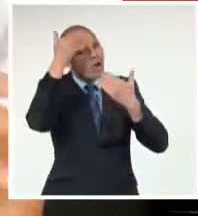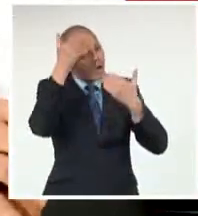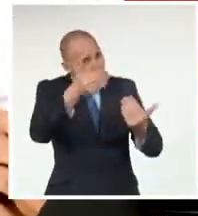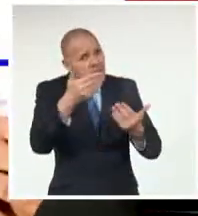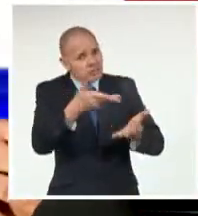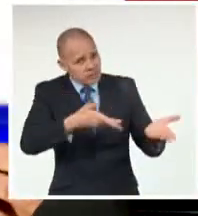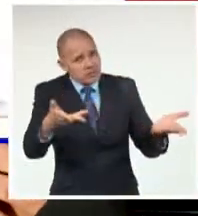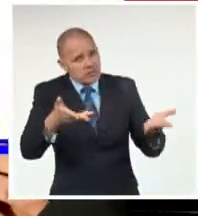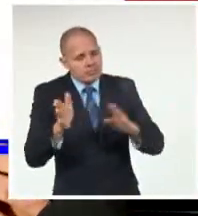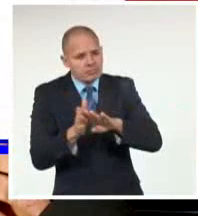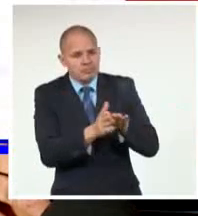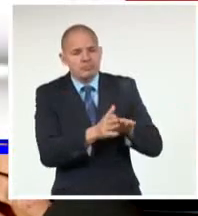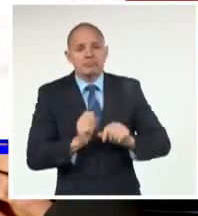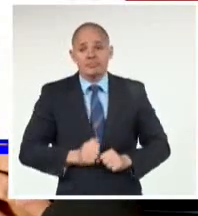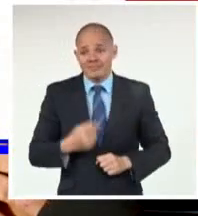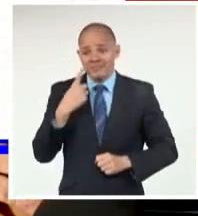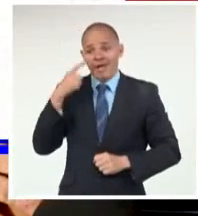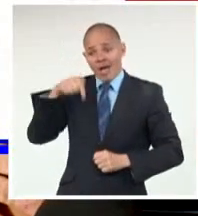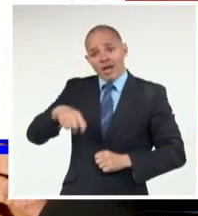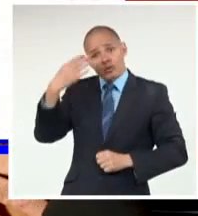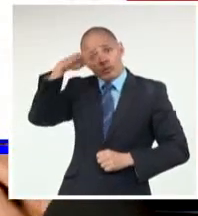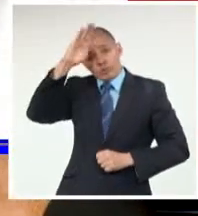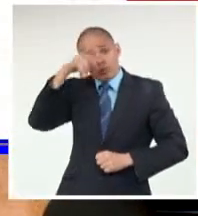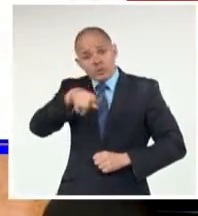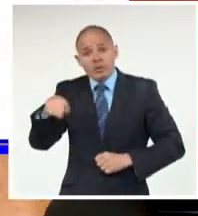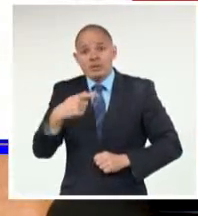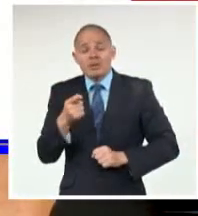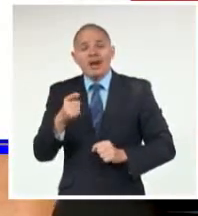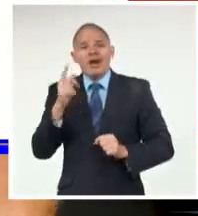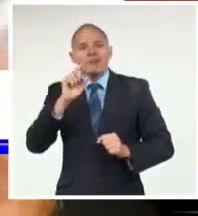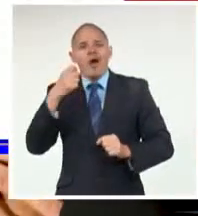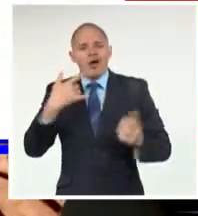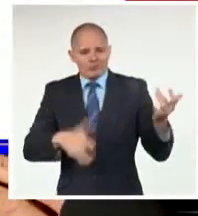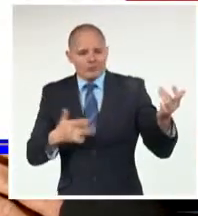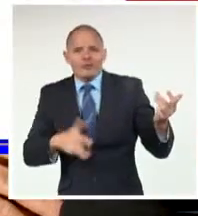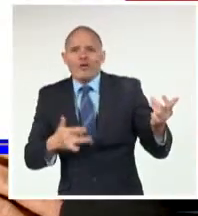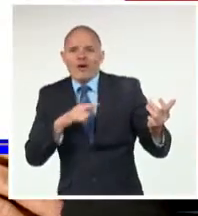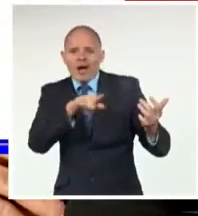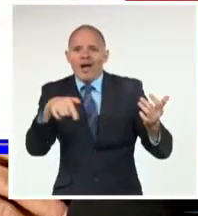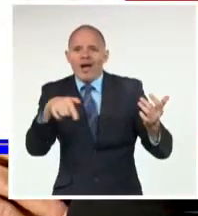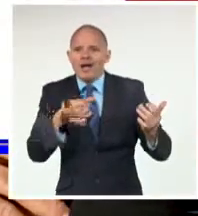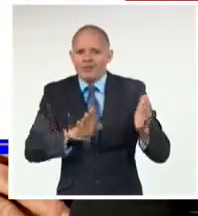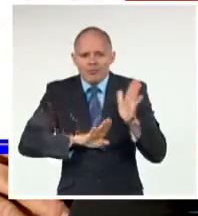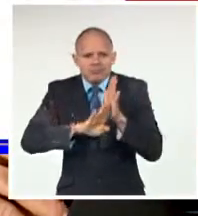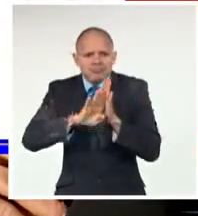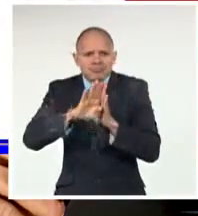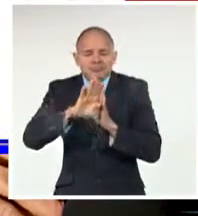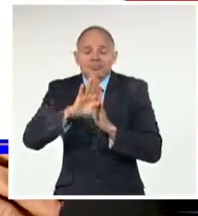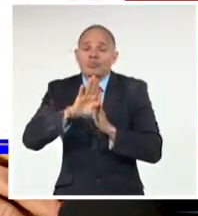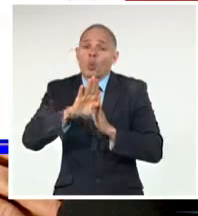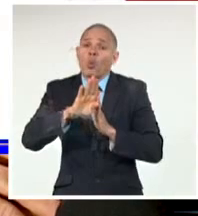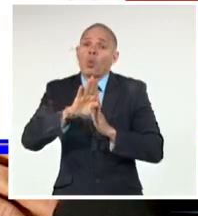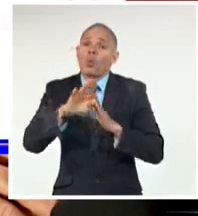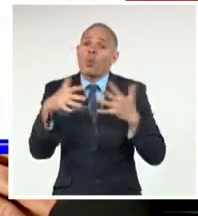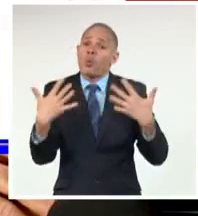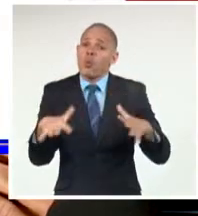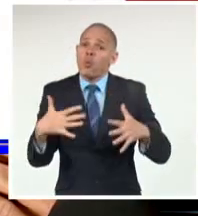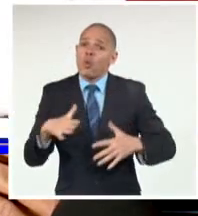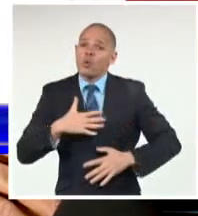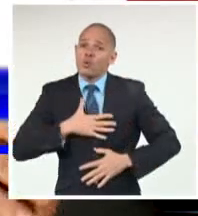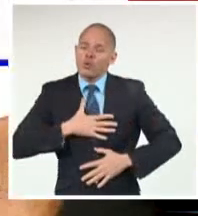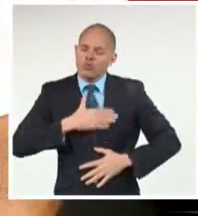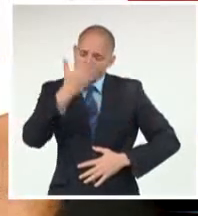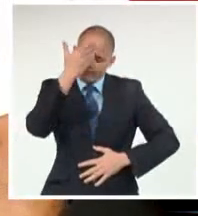crecimiento De la trova Se nos convierte En respeto Y se nos convierte En